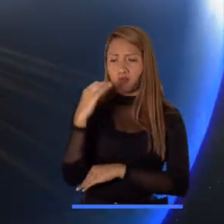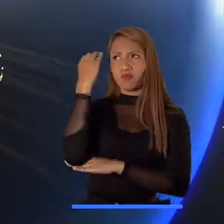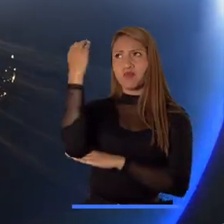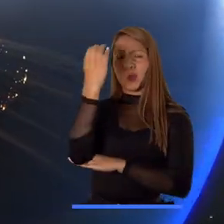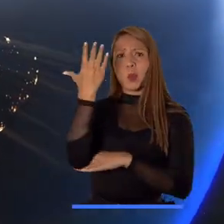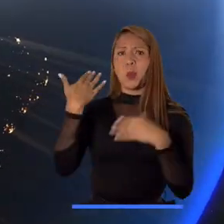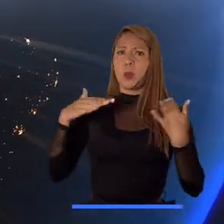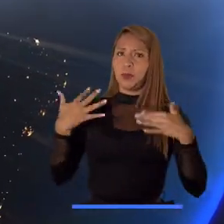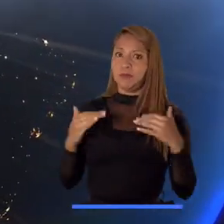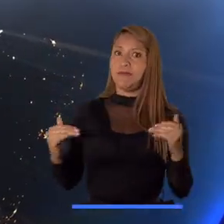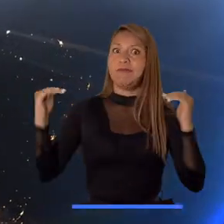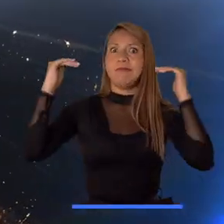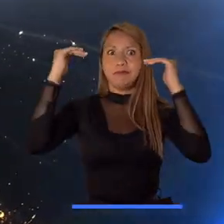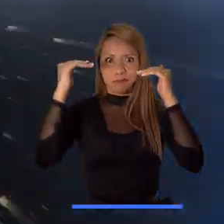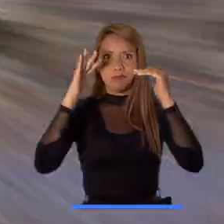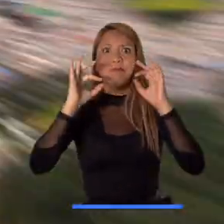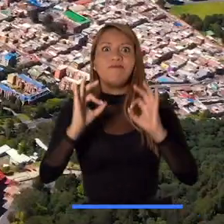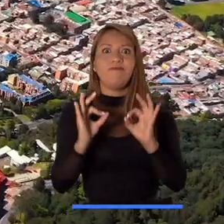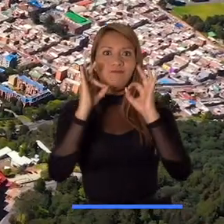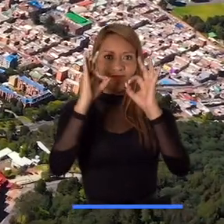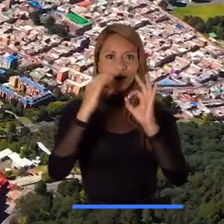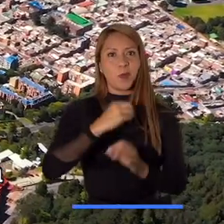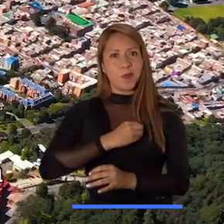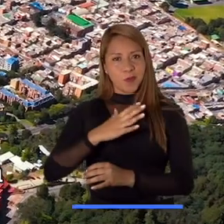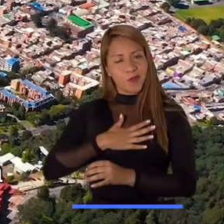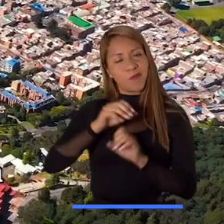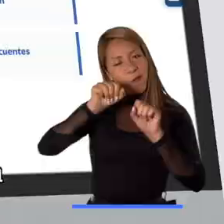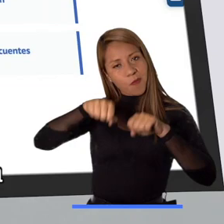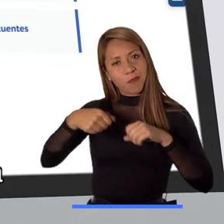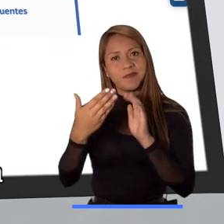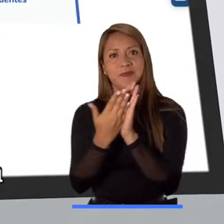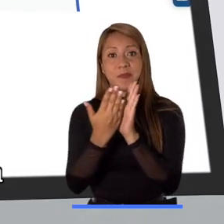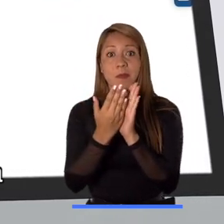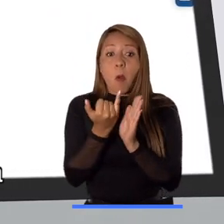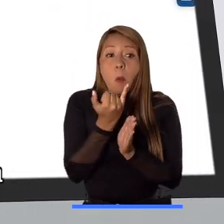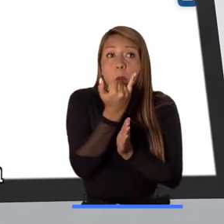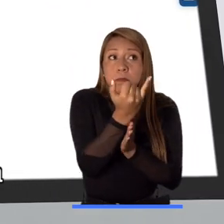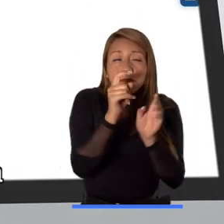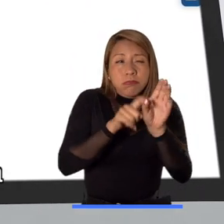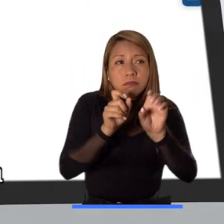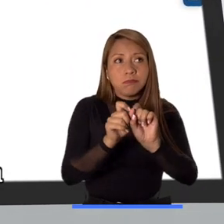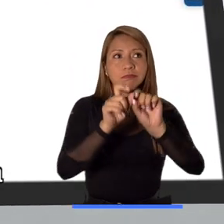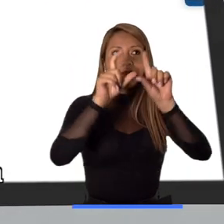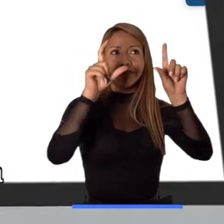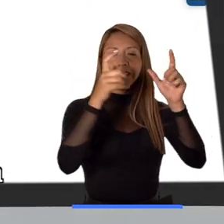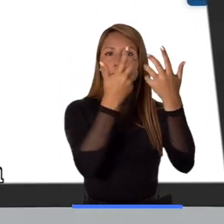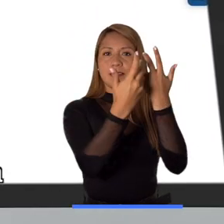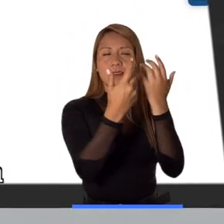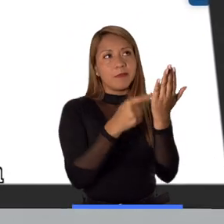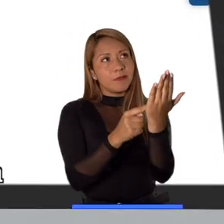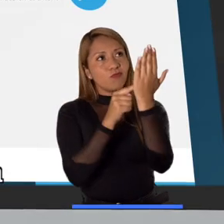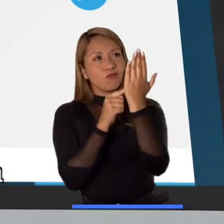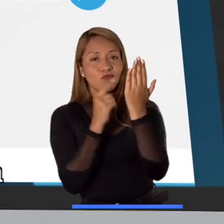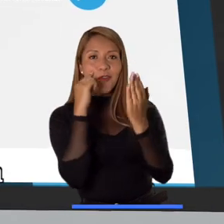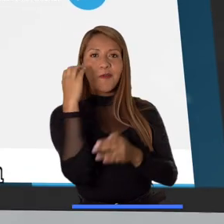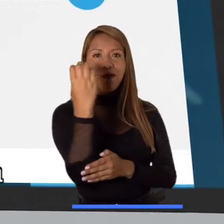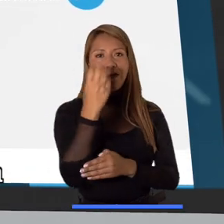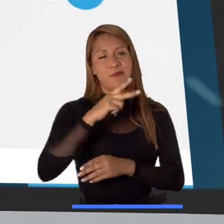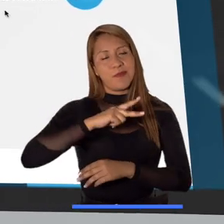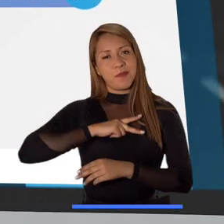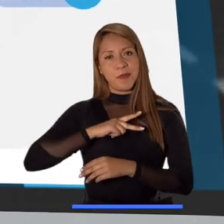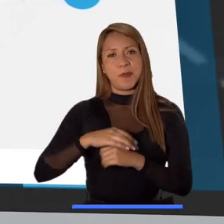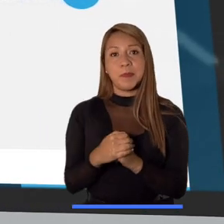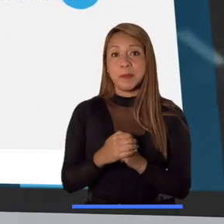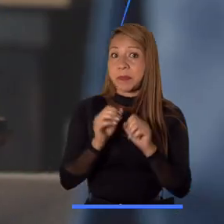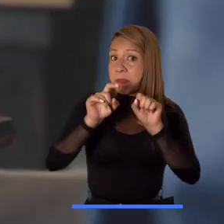Colombia tiene excelentes oportunidades de educación superior. Recuerda que una de las guías está dedicada al sistema educativo de nuestro